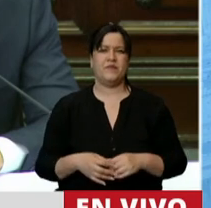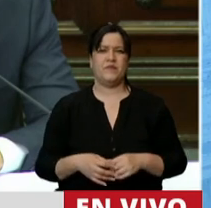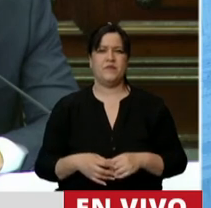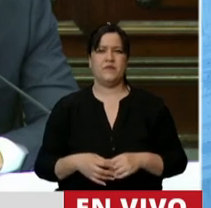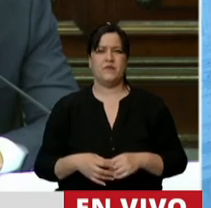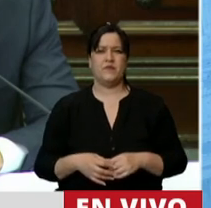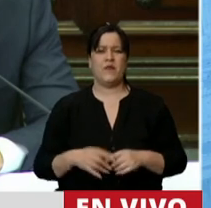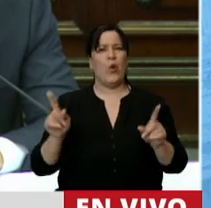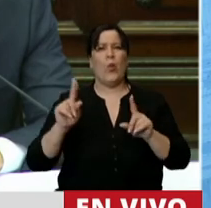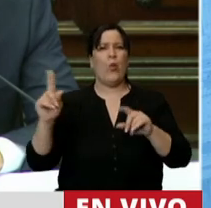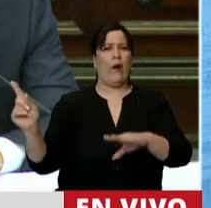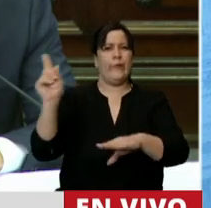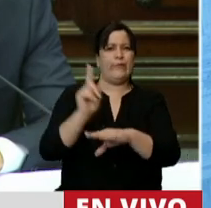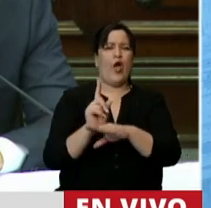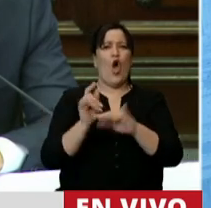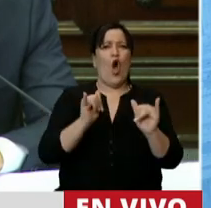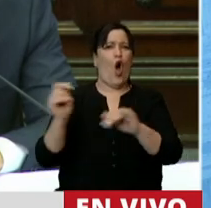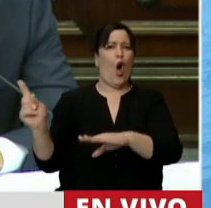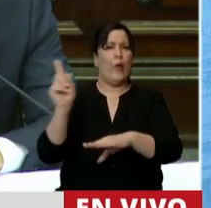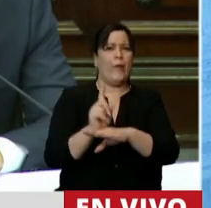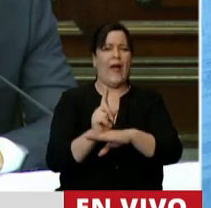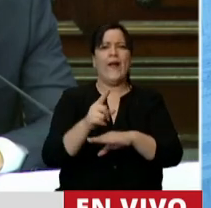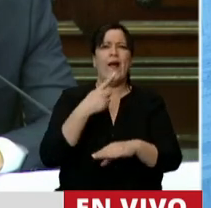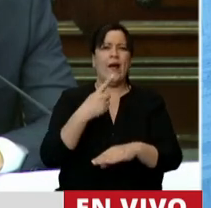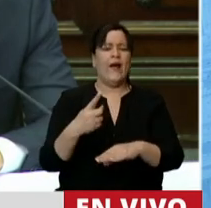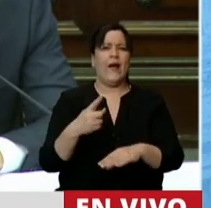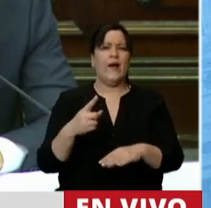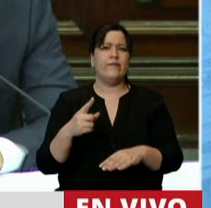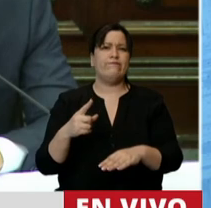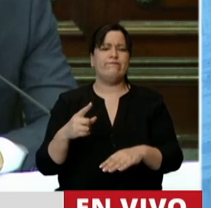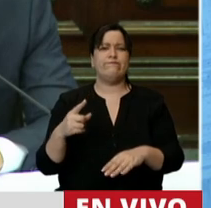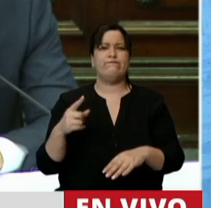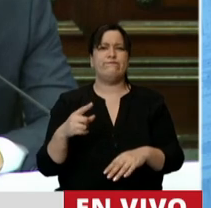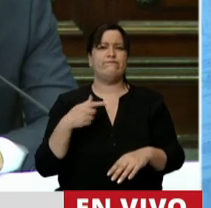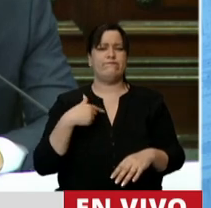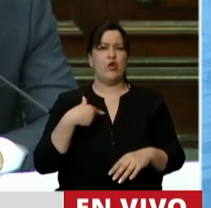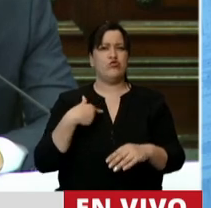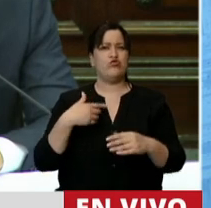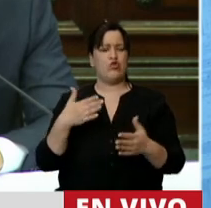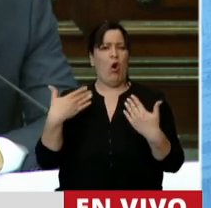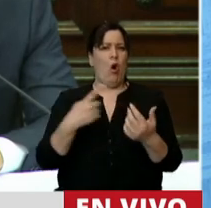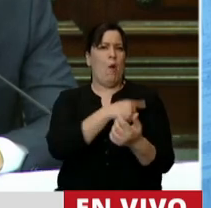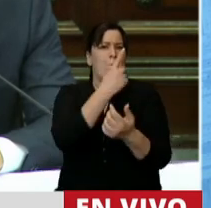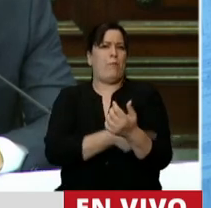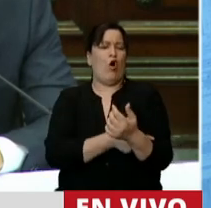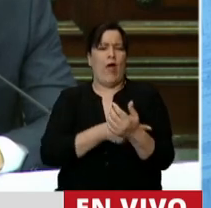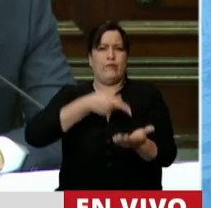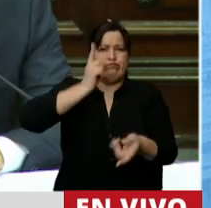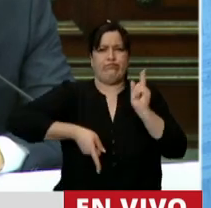tenga que venir un jefe de gabinete joven. A llevarse el 100% de las atribuciones para distribuir el presupuesto.